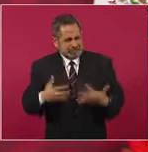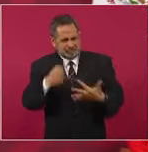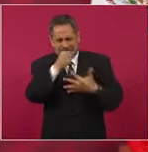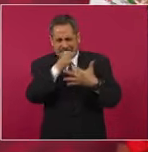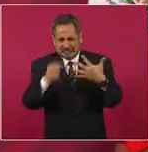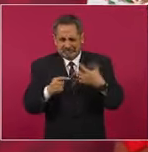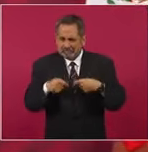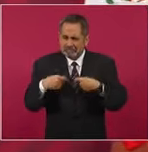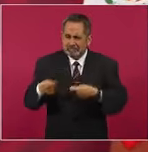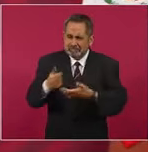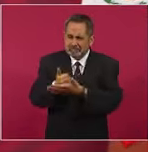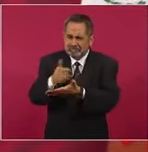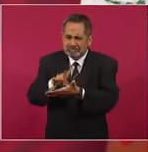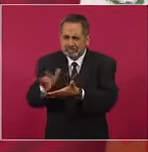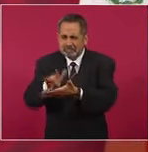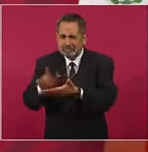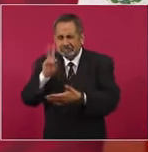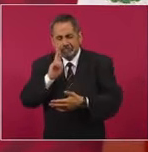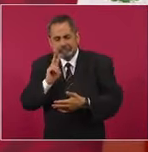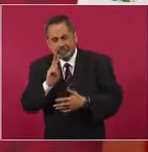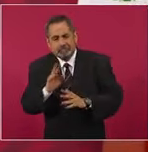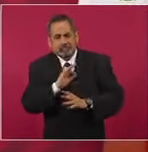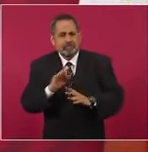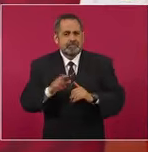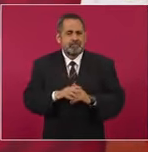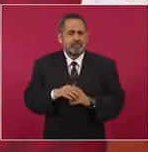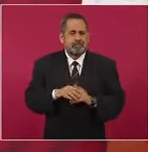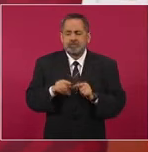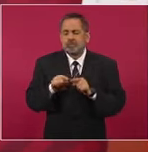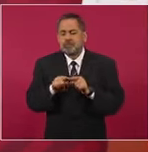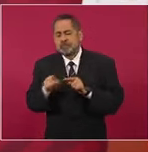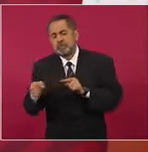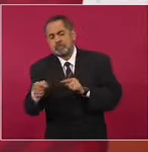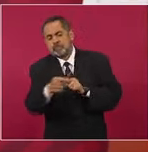como a mil metros